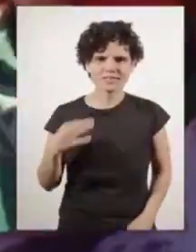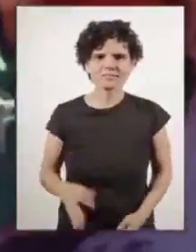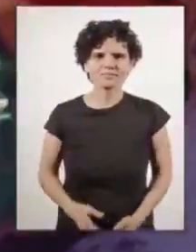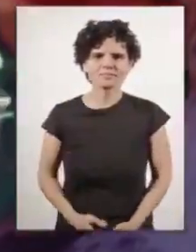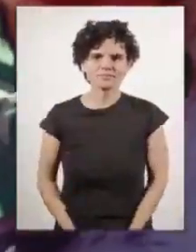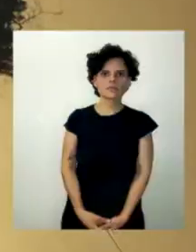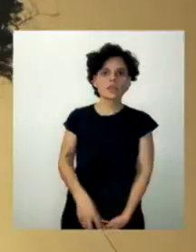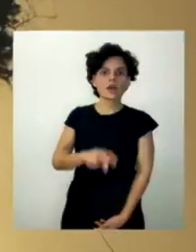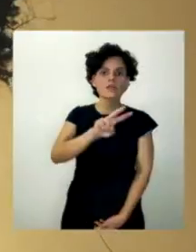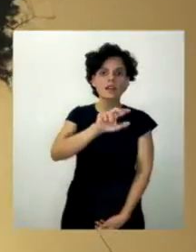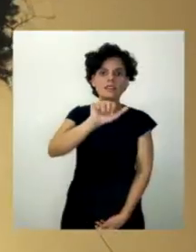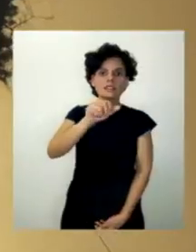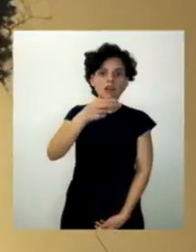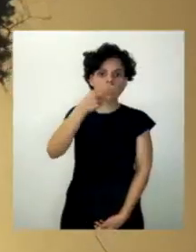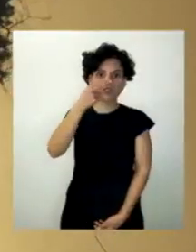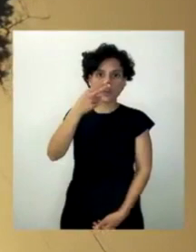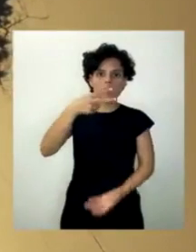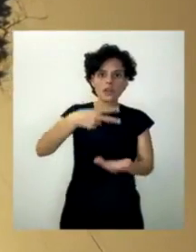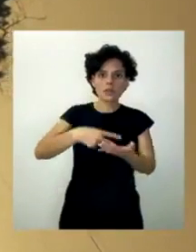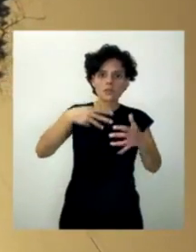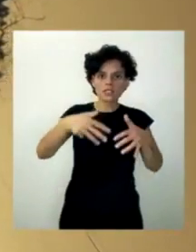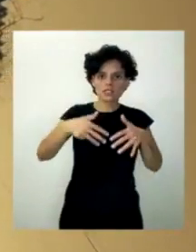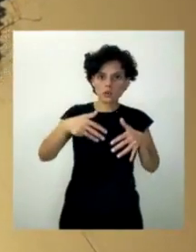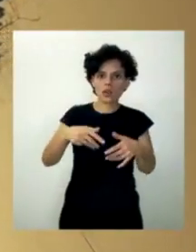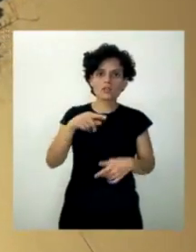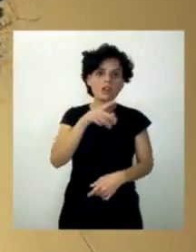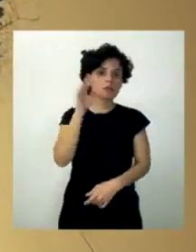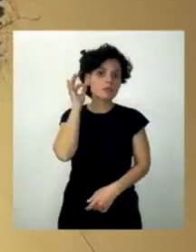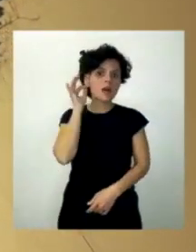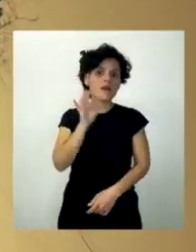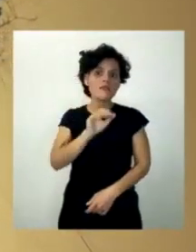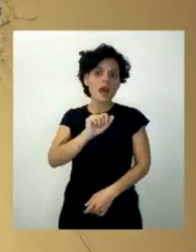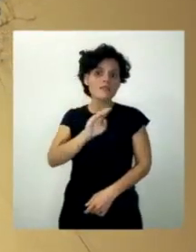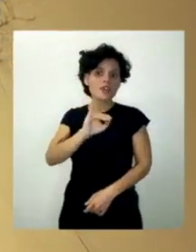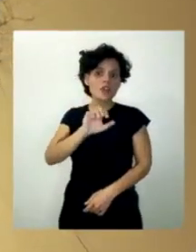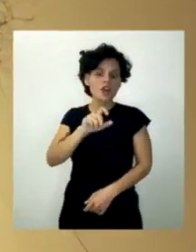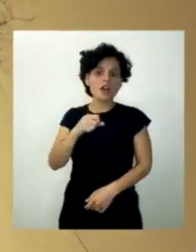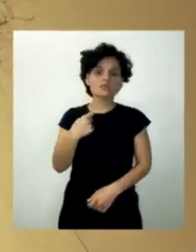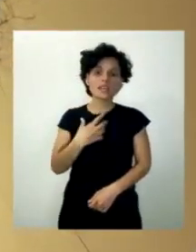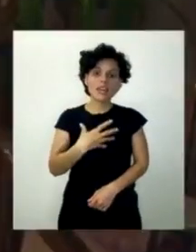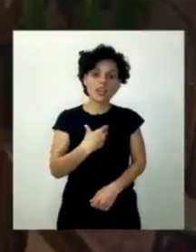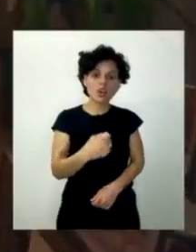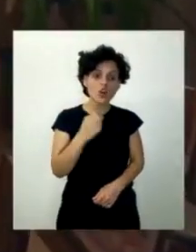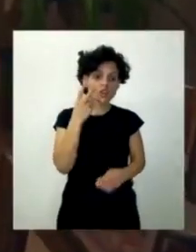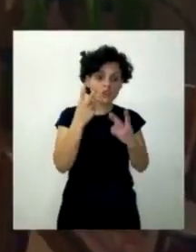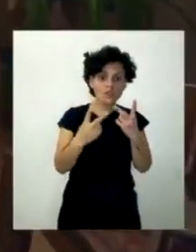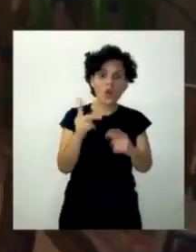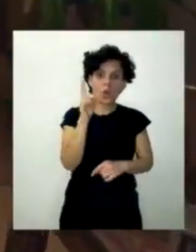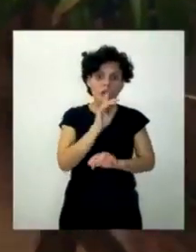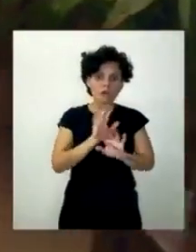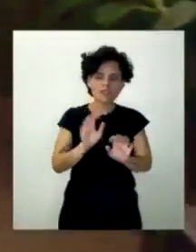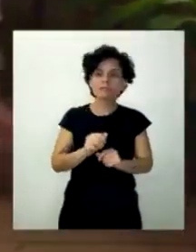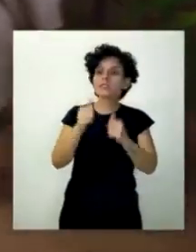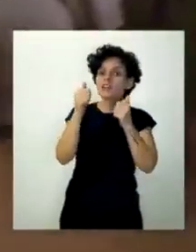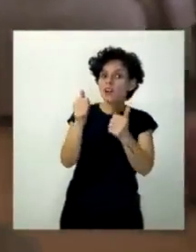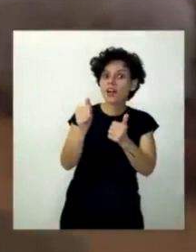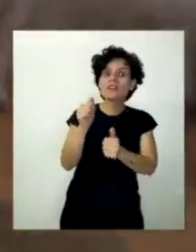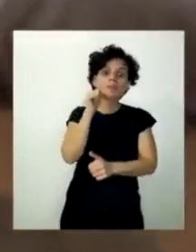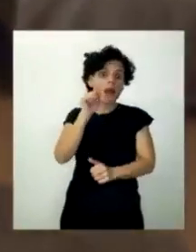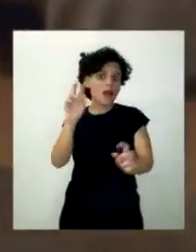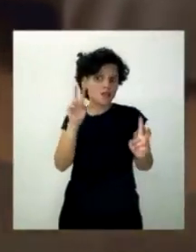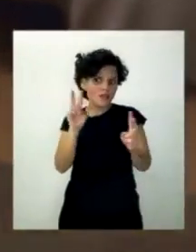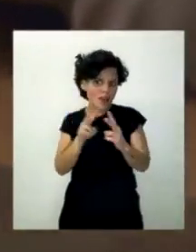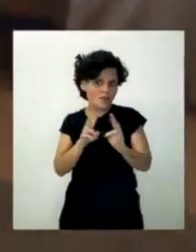constitucional. El 26 de noviembre de 2019, Fabiola Campillay vio por última vez a sus hijos. Que te vaya bien, nos vemos mañana.